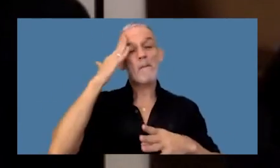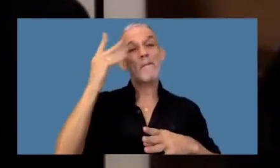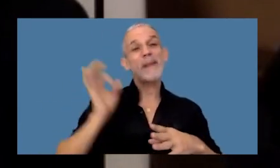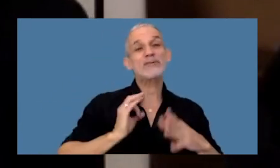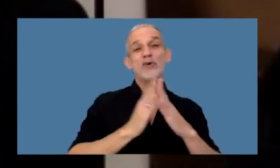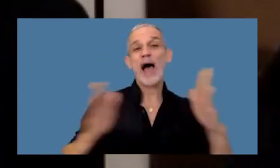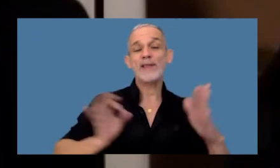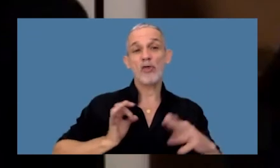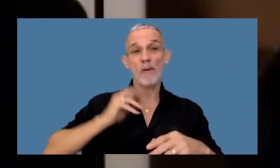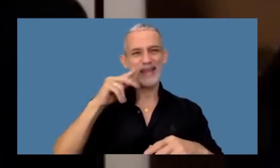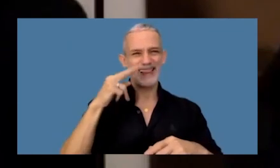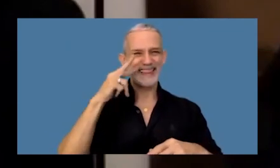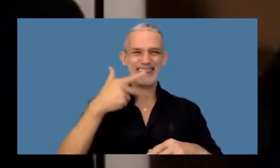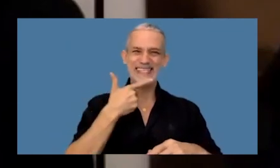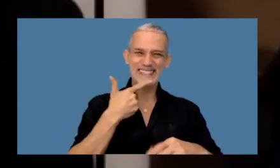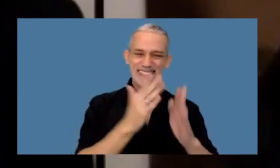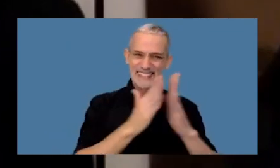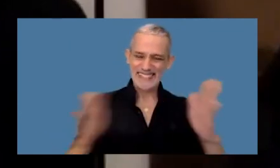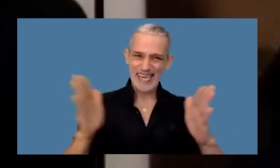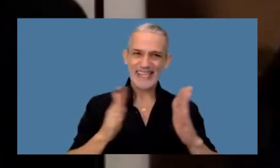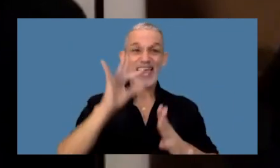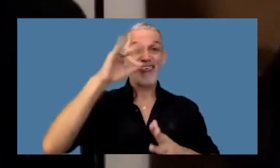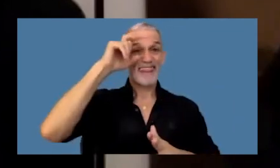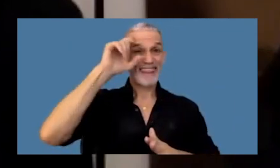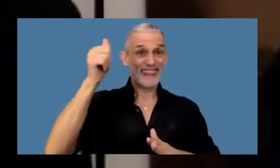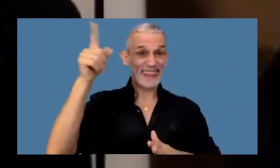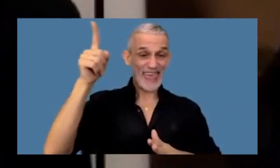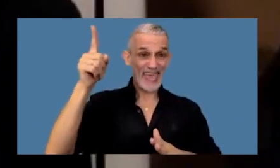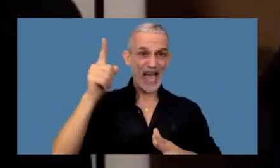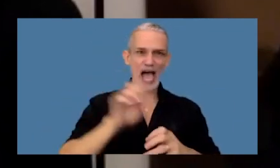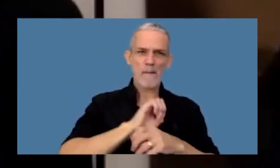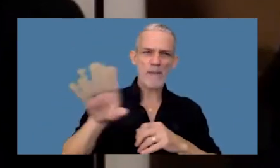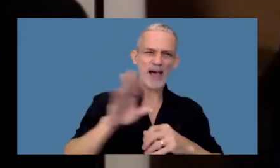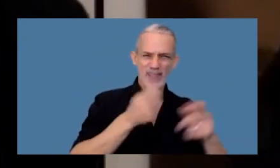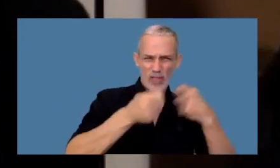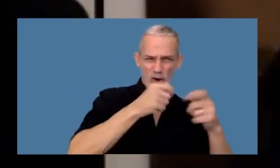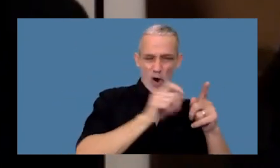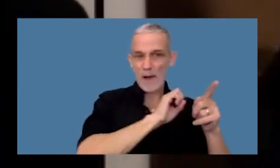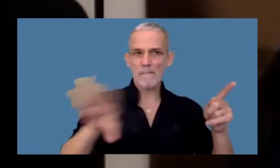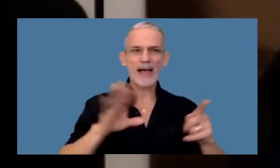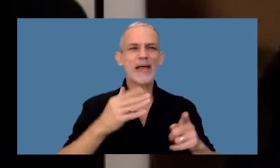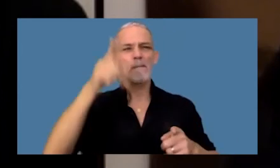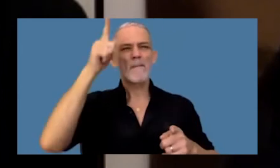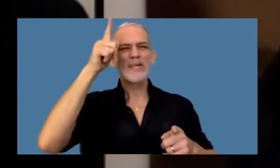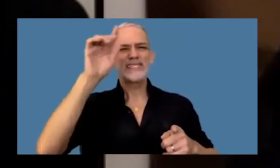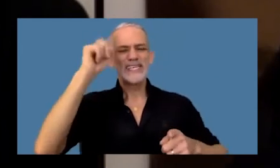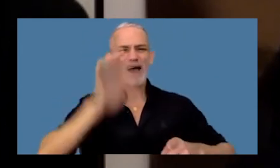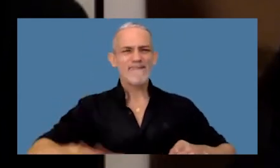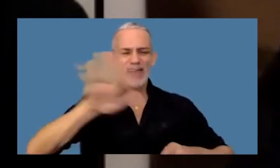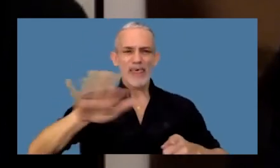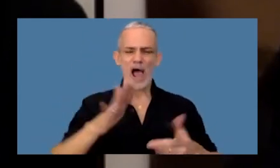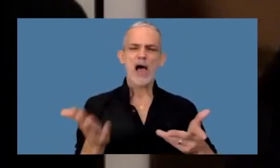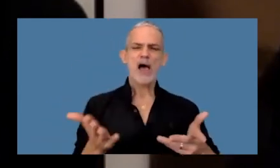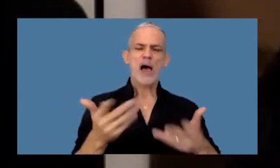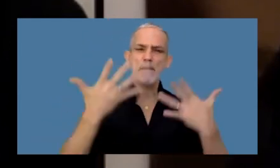2017 mediante un envío de la DEA a la Policía Federal Argentina en donde se advirtió la